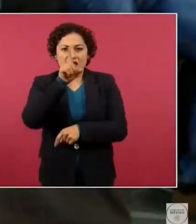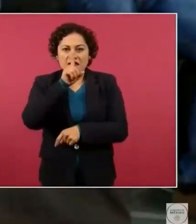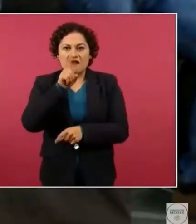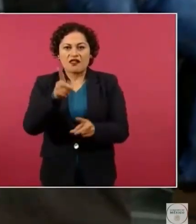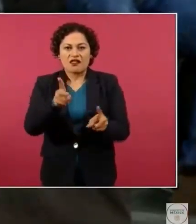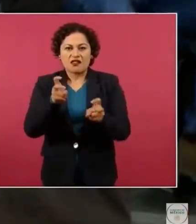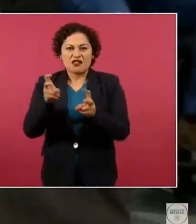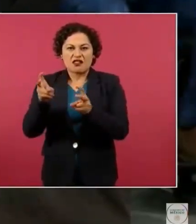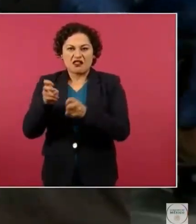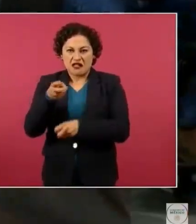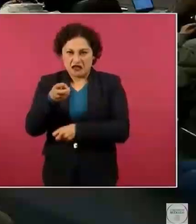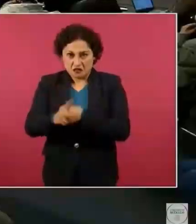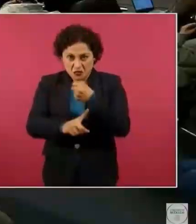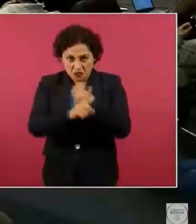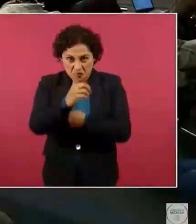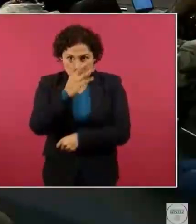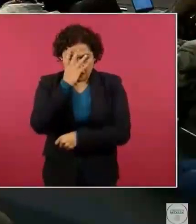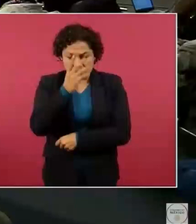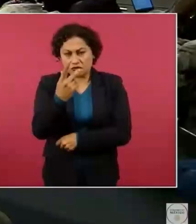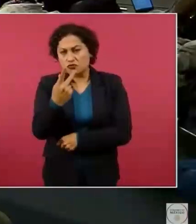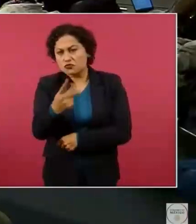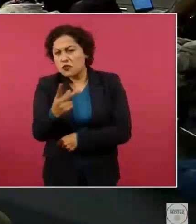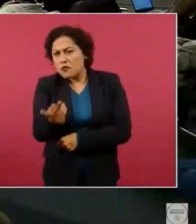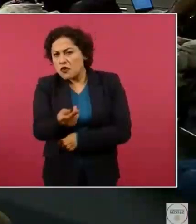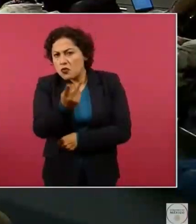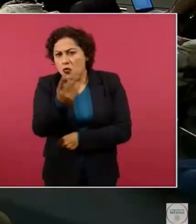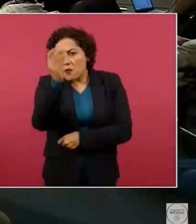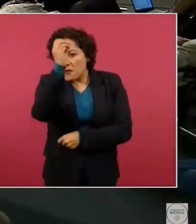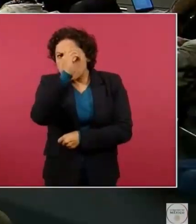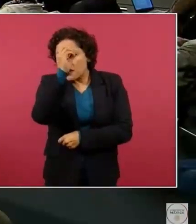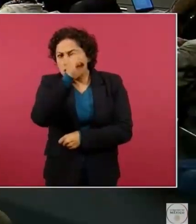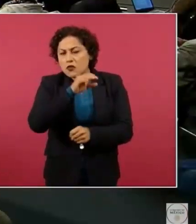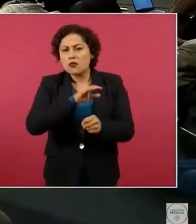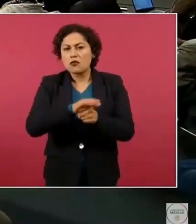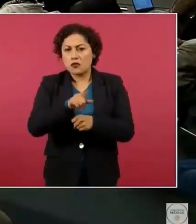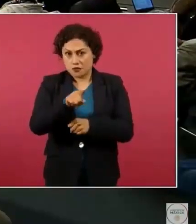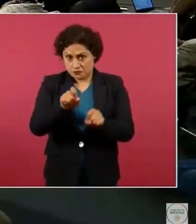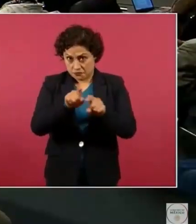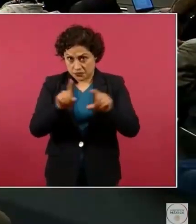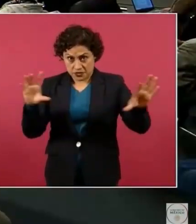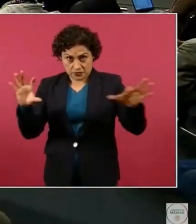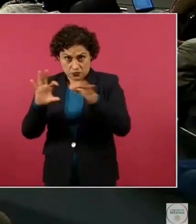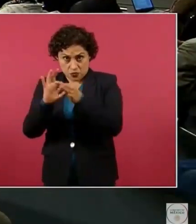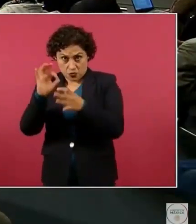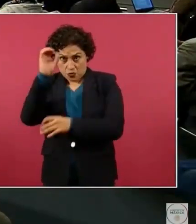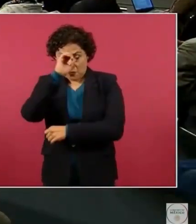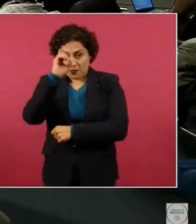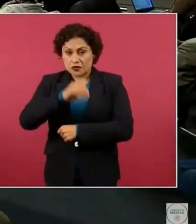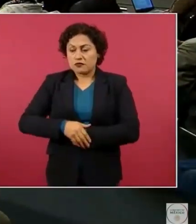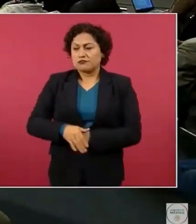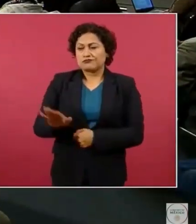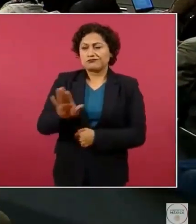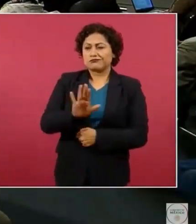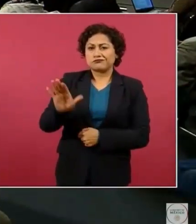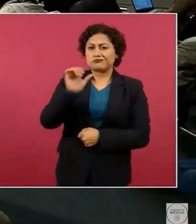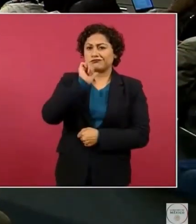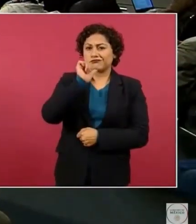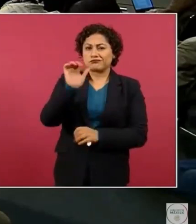serio. ¿Qué opina al respecto? Nada. Comparte esta opinión. No, nada. Pero es así, presidente. La es que no quiero yo